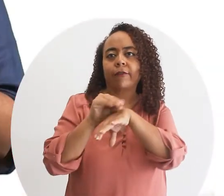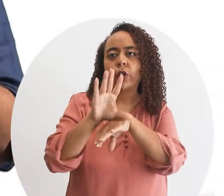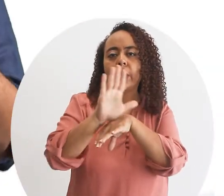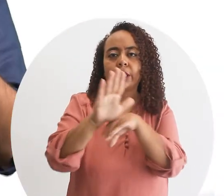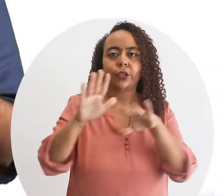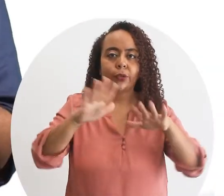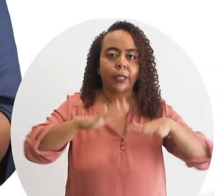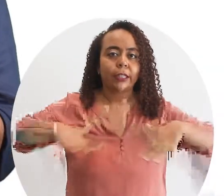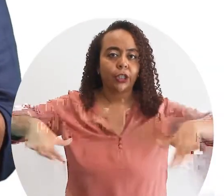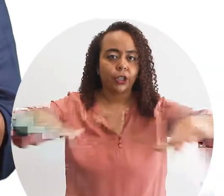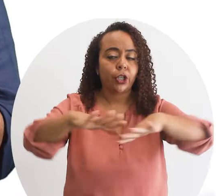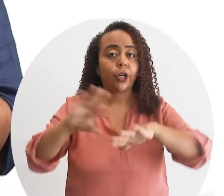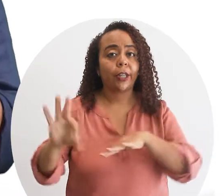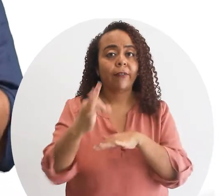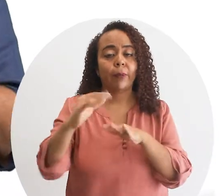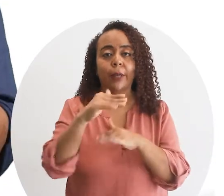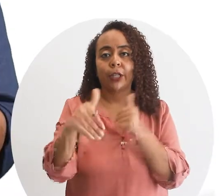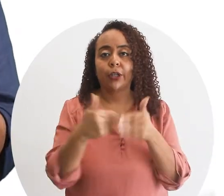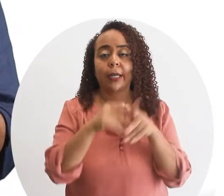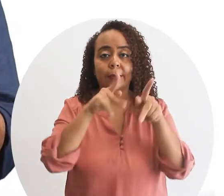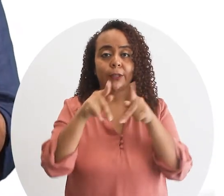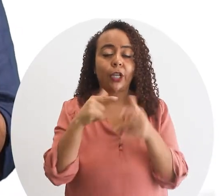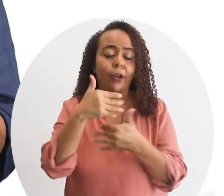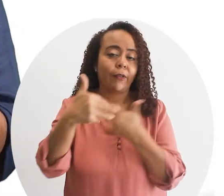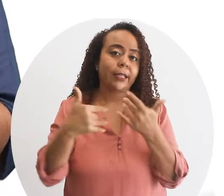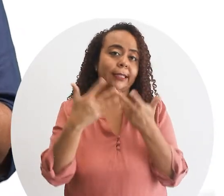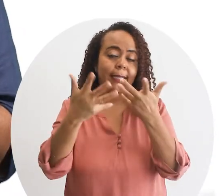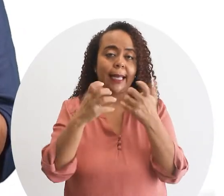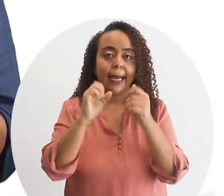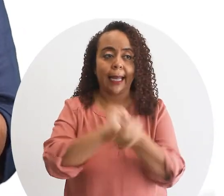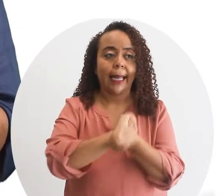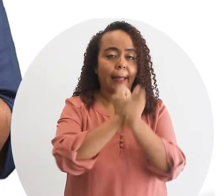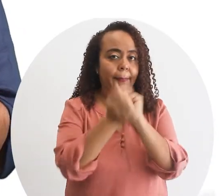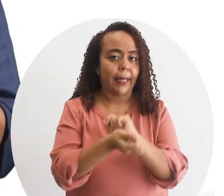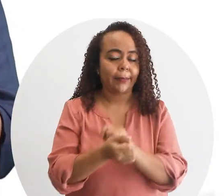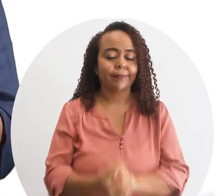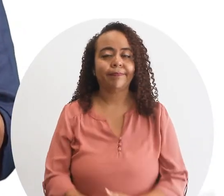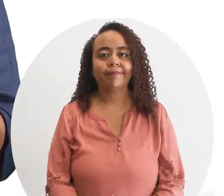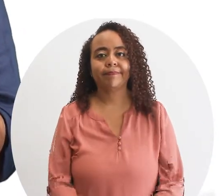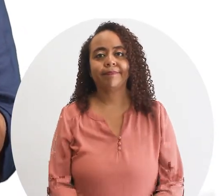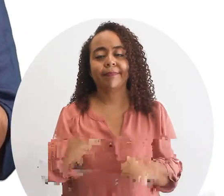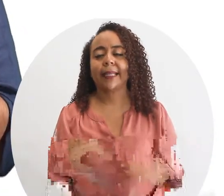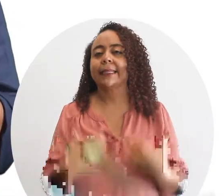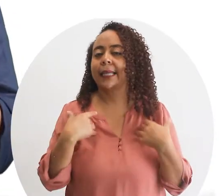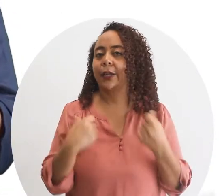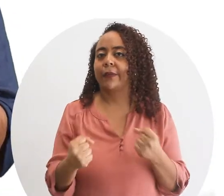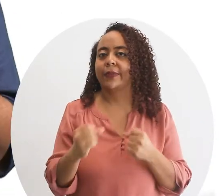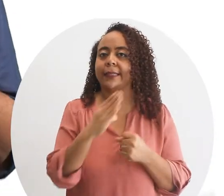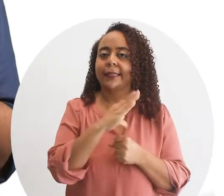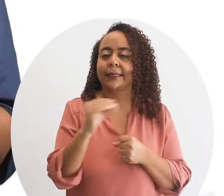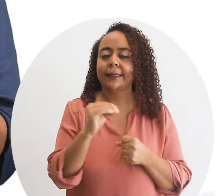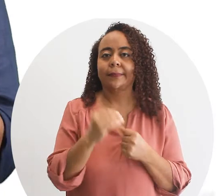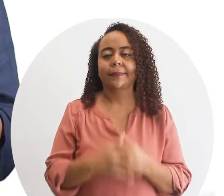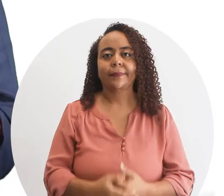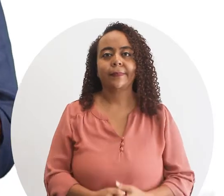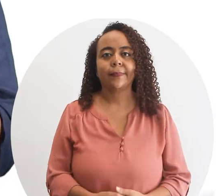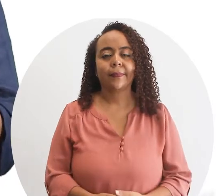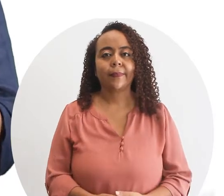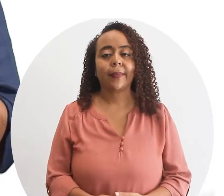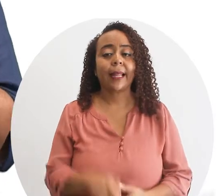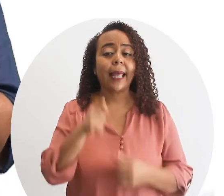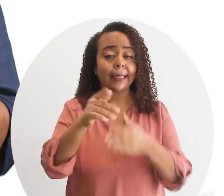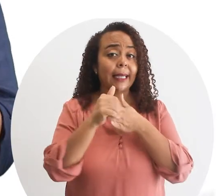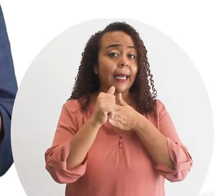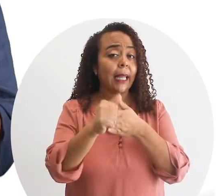influir en su entorno de manera que todas las personas que la rodean deseen cambiar y ser más igualitarias saludables y con mayor bienestar